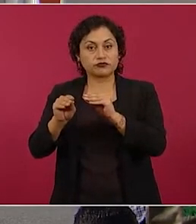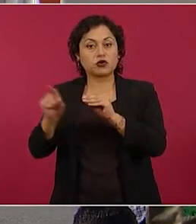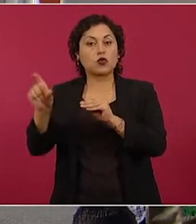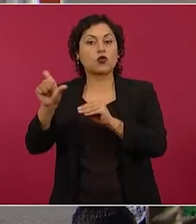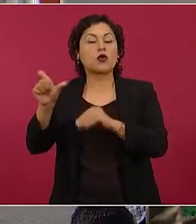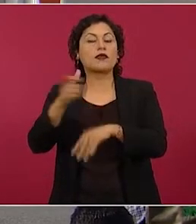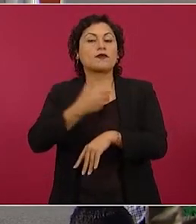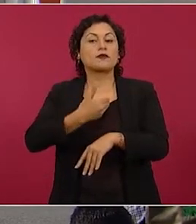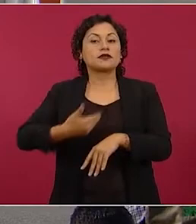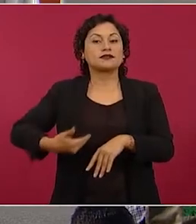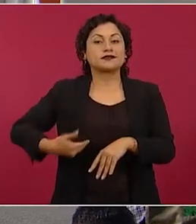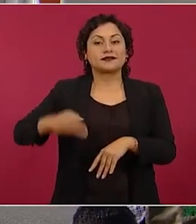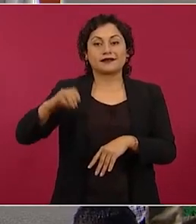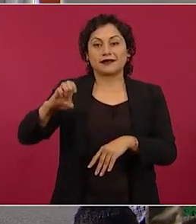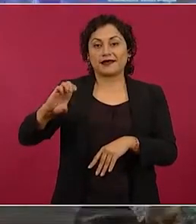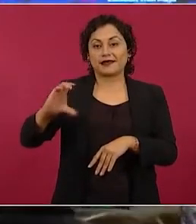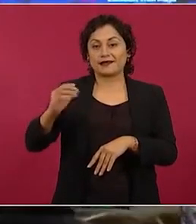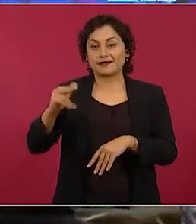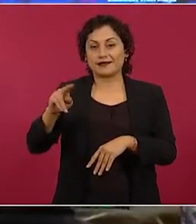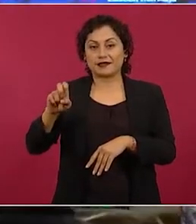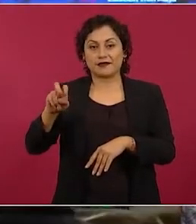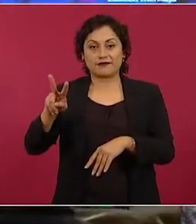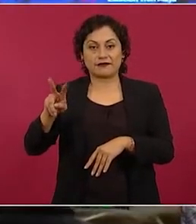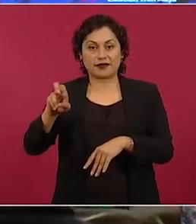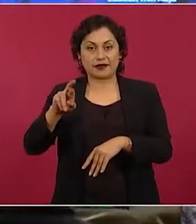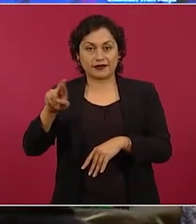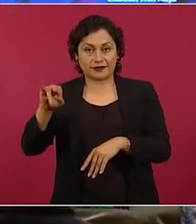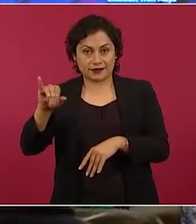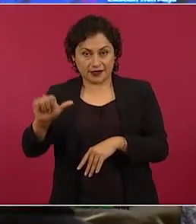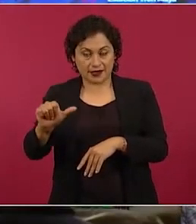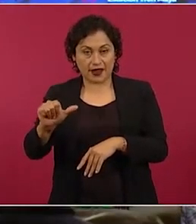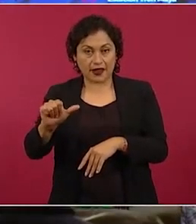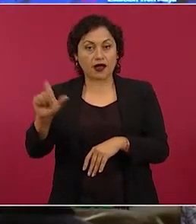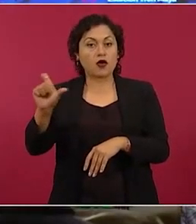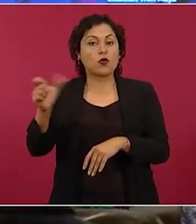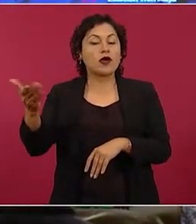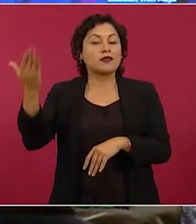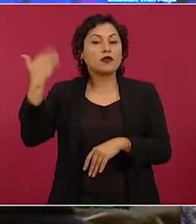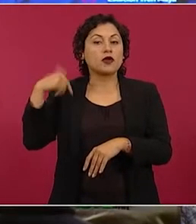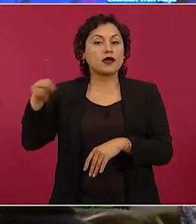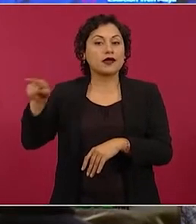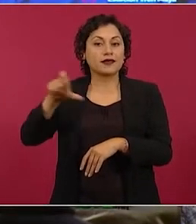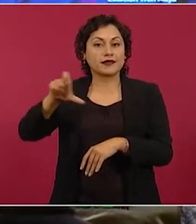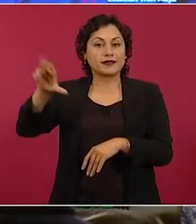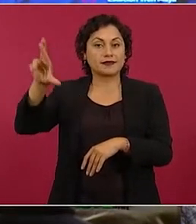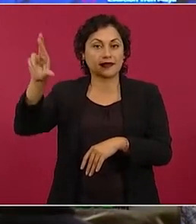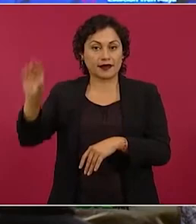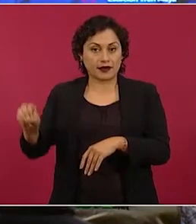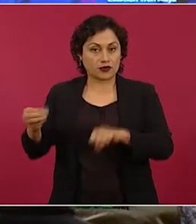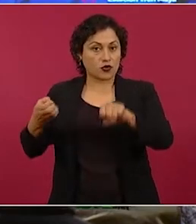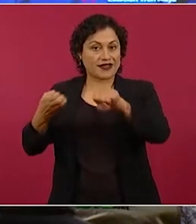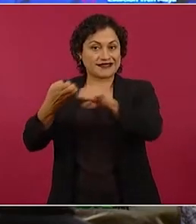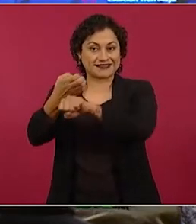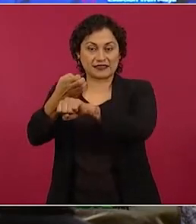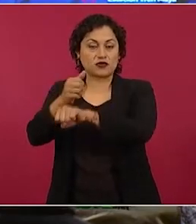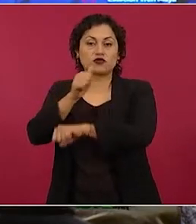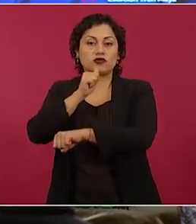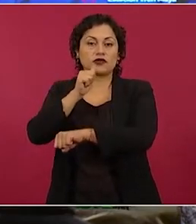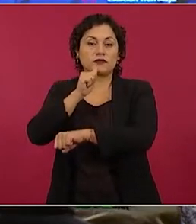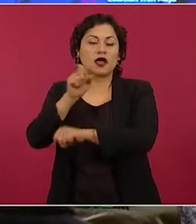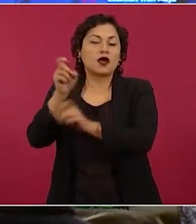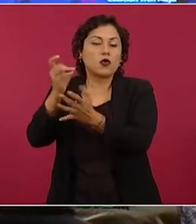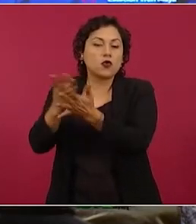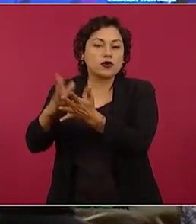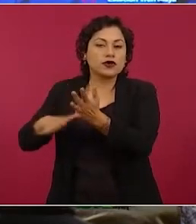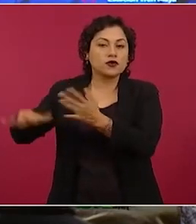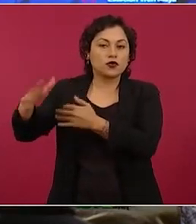Echeverría, cuando todavía Quintana Roo no era Estado, era territorio.